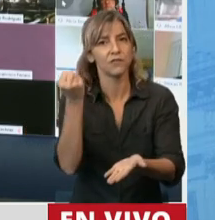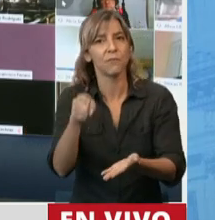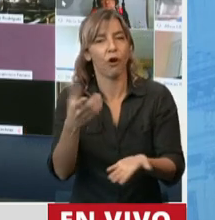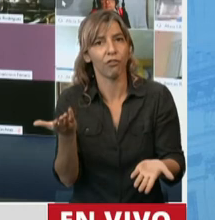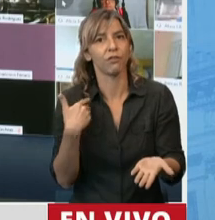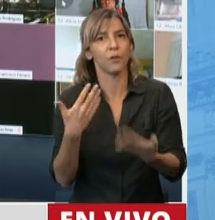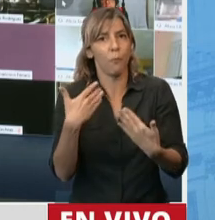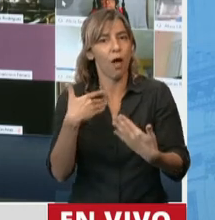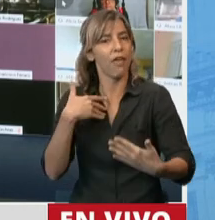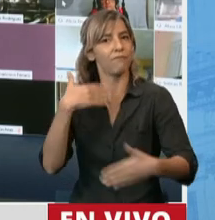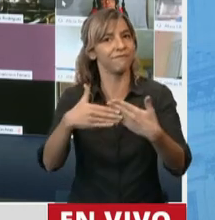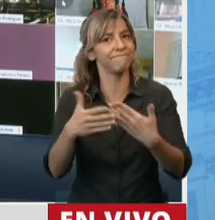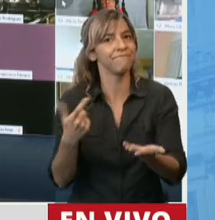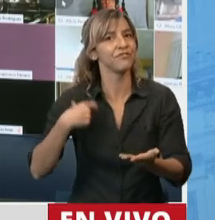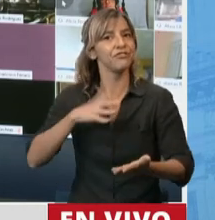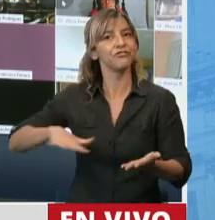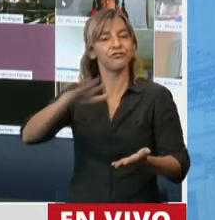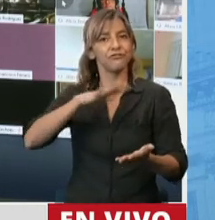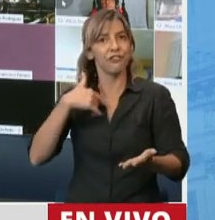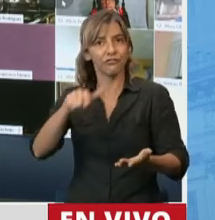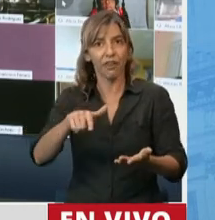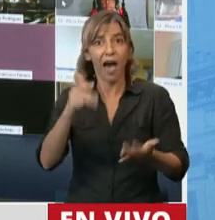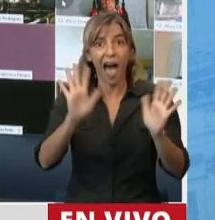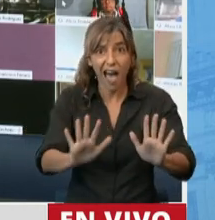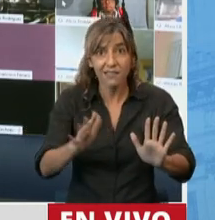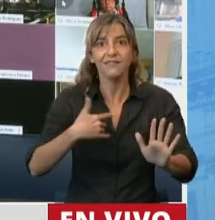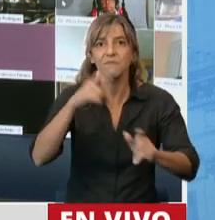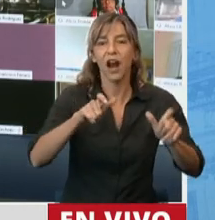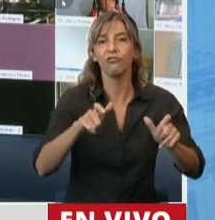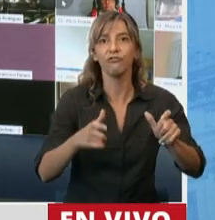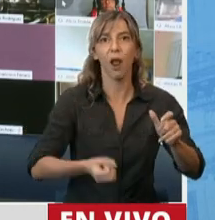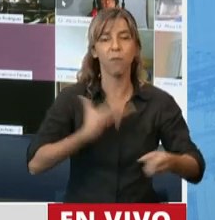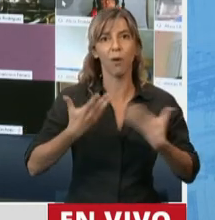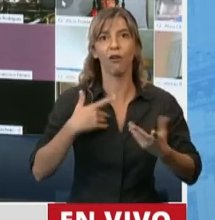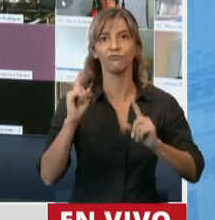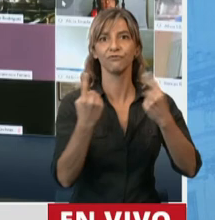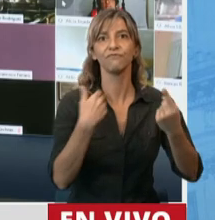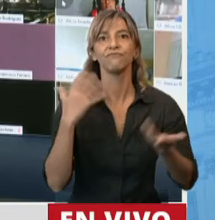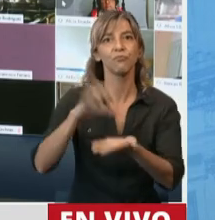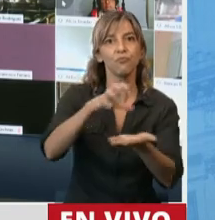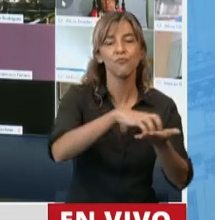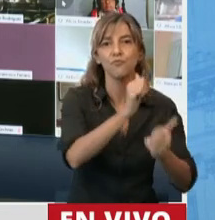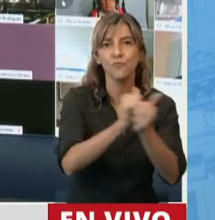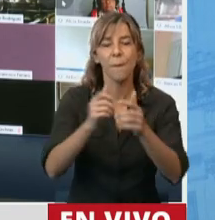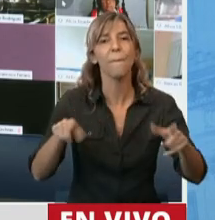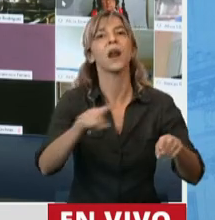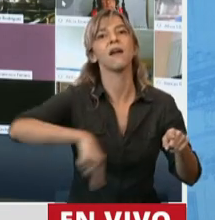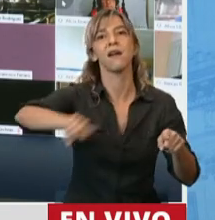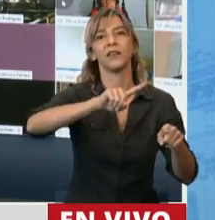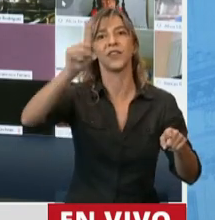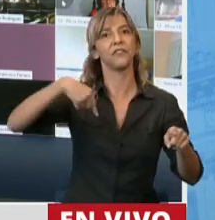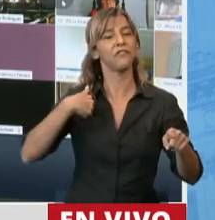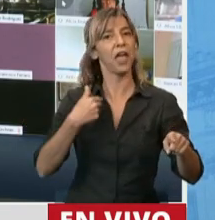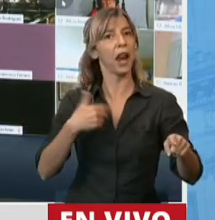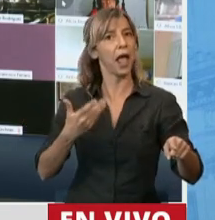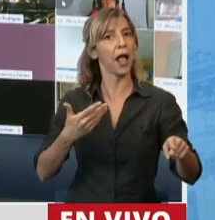y sobre todo las grandes sociedades son las que tienen mucho mayor vocación por el contrapropismo, porque tienen las cosas bien puestas